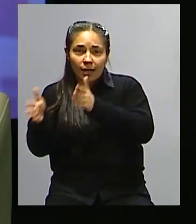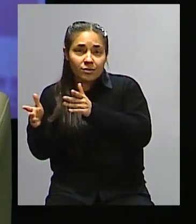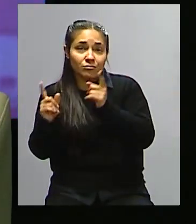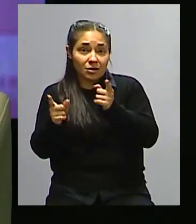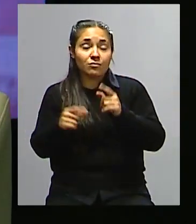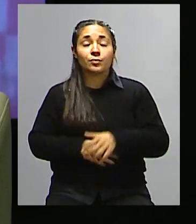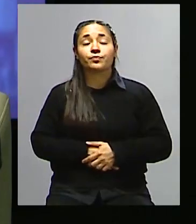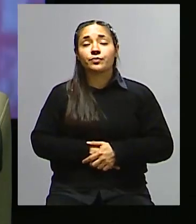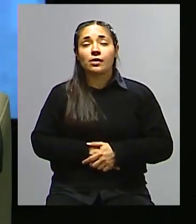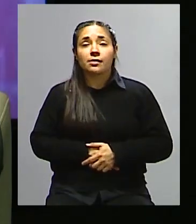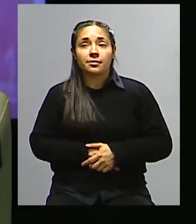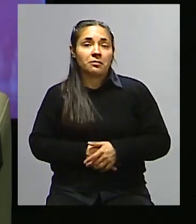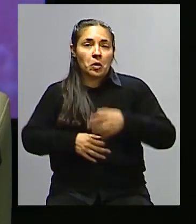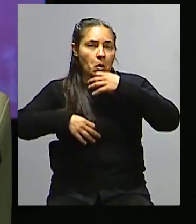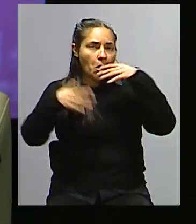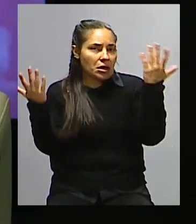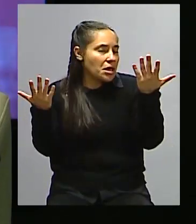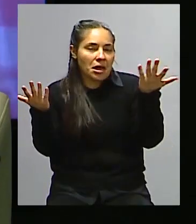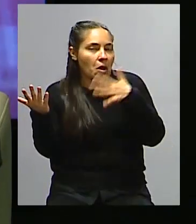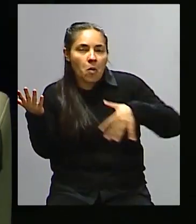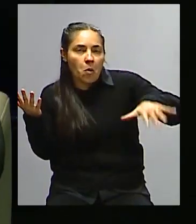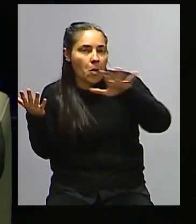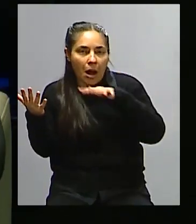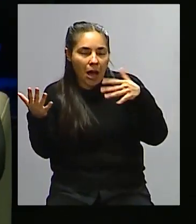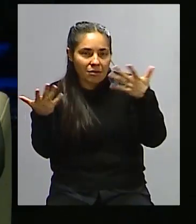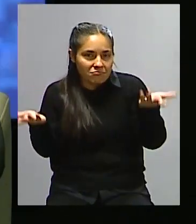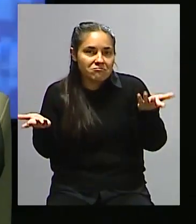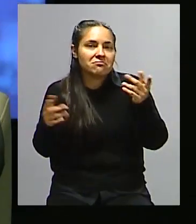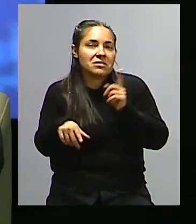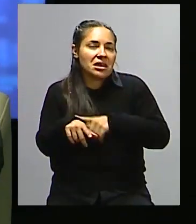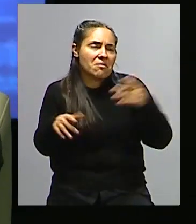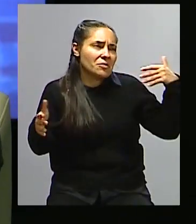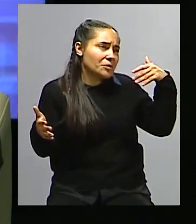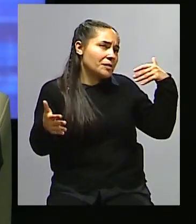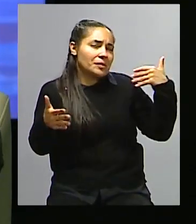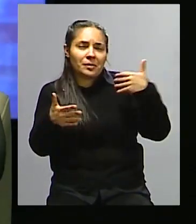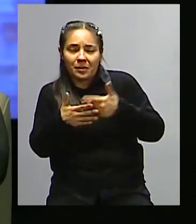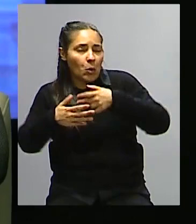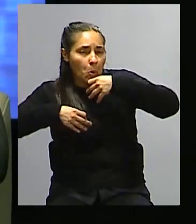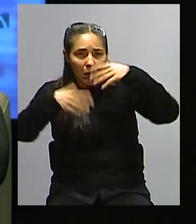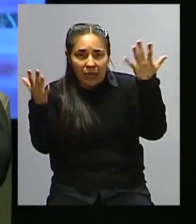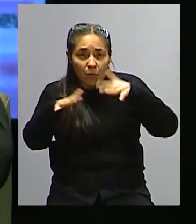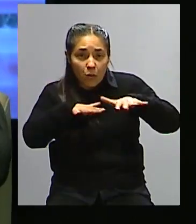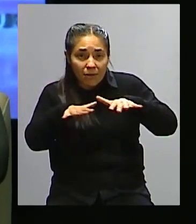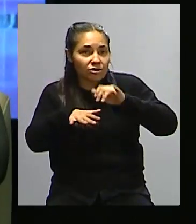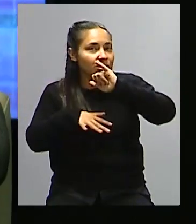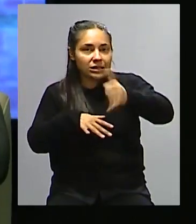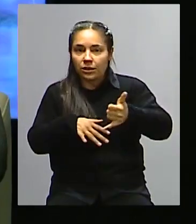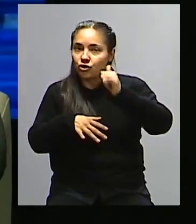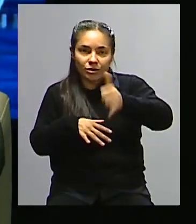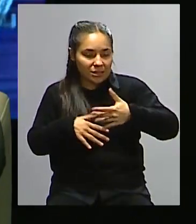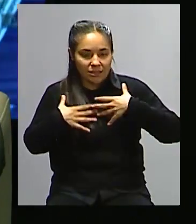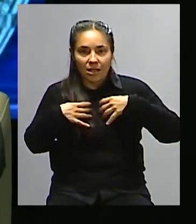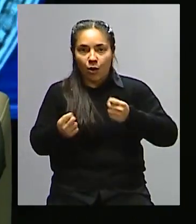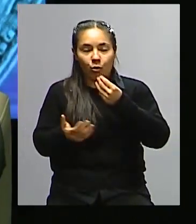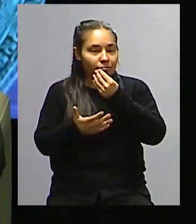adoptado, cualquiera sea la naturaleza y demás, desde los tiempos remotos la salud ha estado presente. Y para que la salud